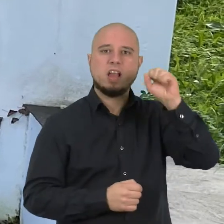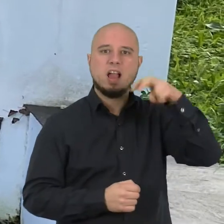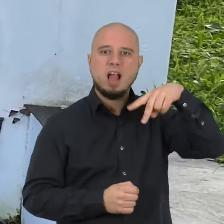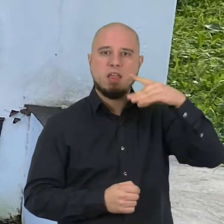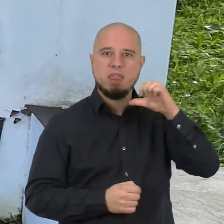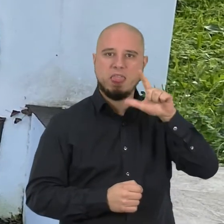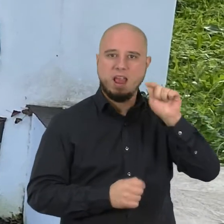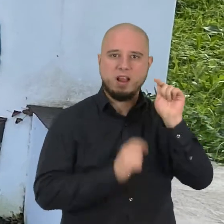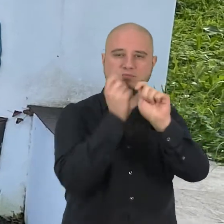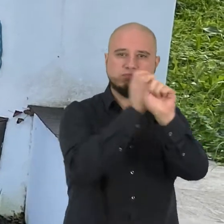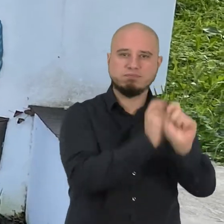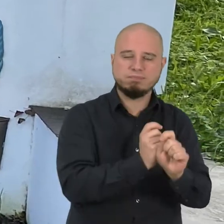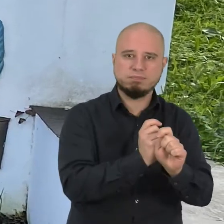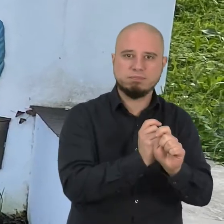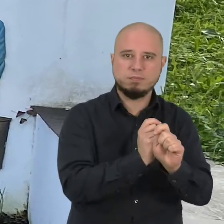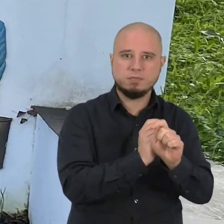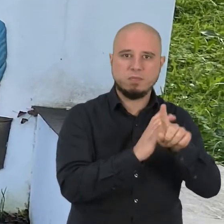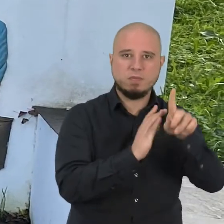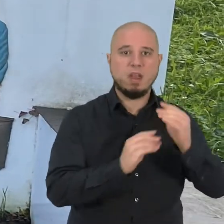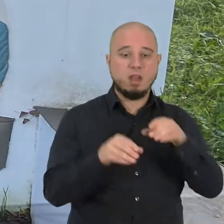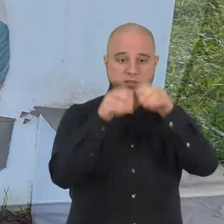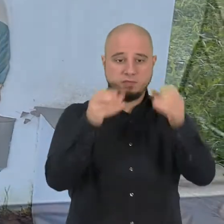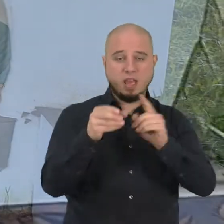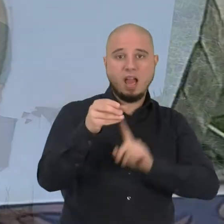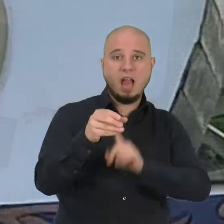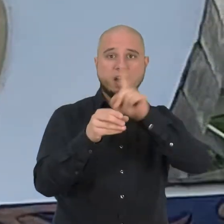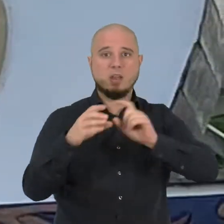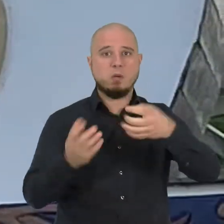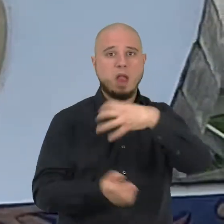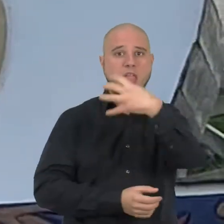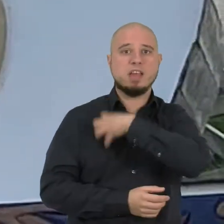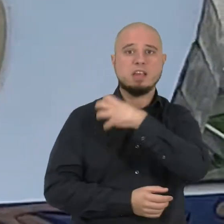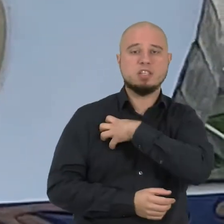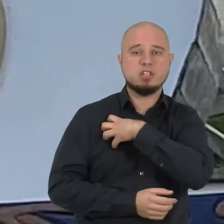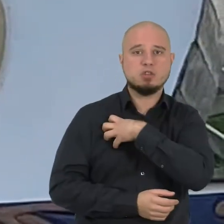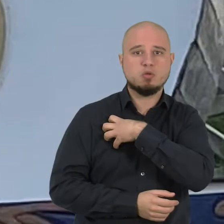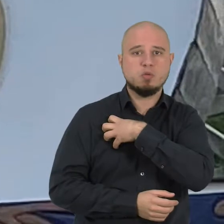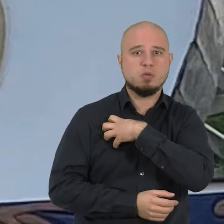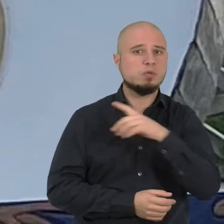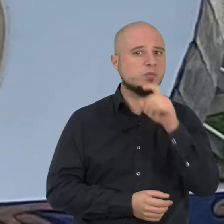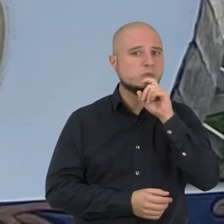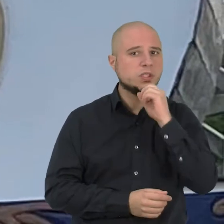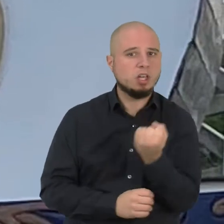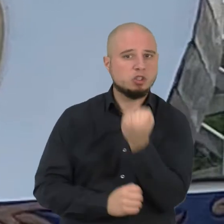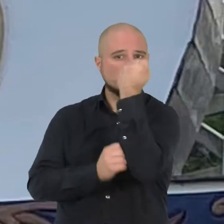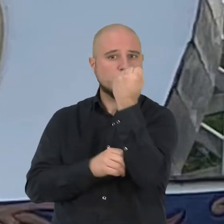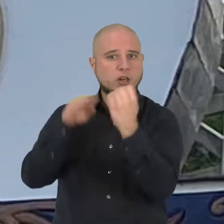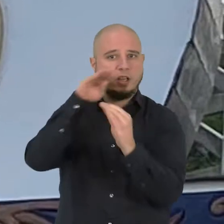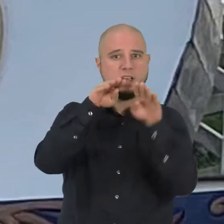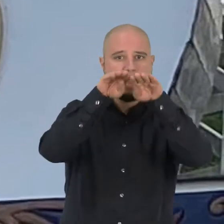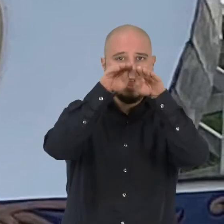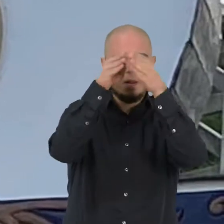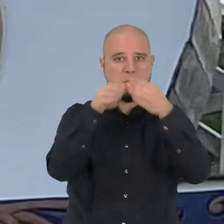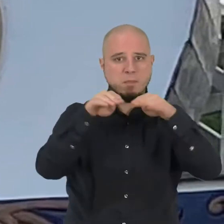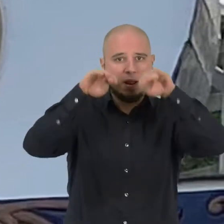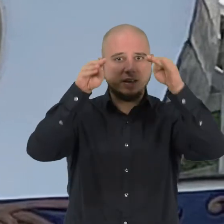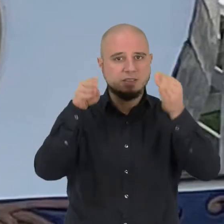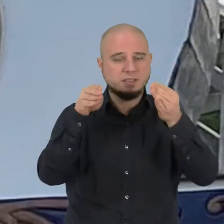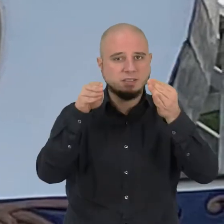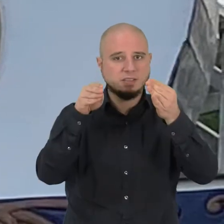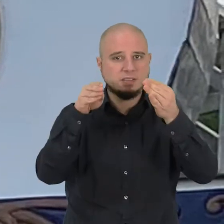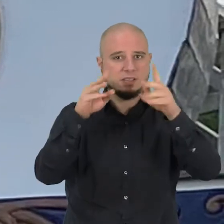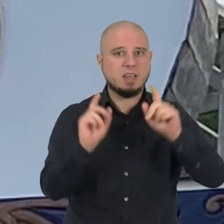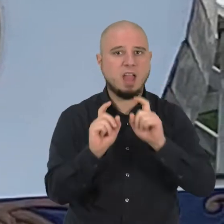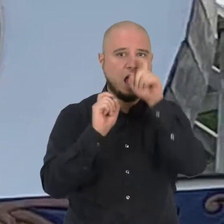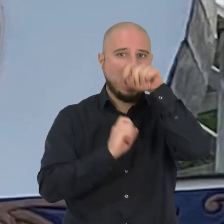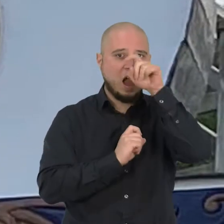castropolense Javier Cancio. Sobre la fuente está el escudo de la villa de Castropol. Su emblema es una torre o castillo con tres almenas en las